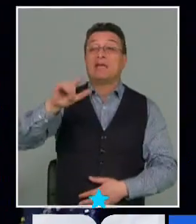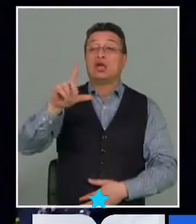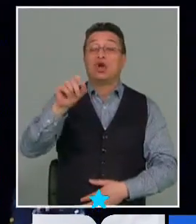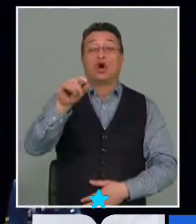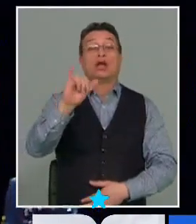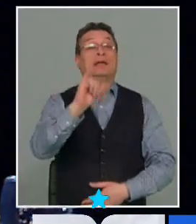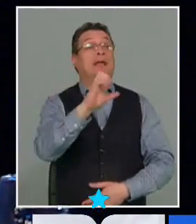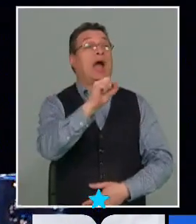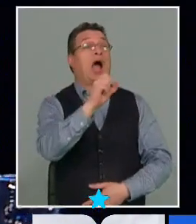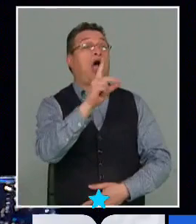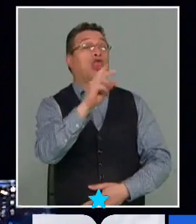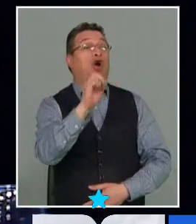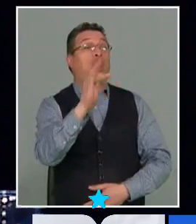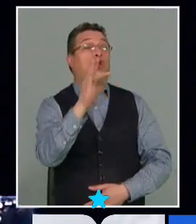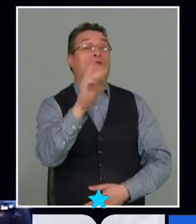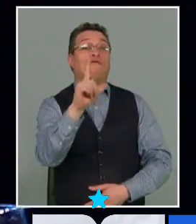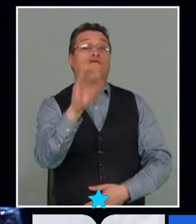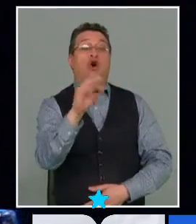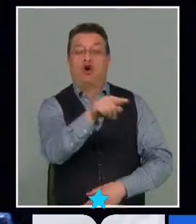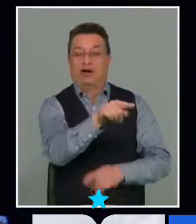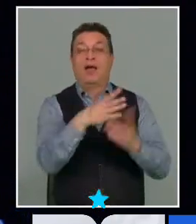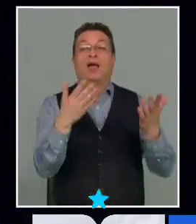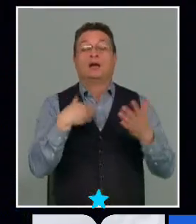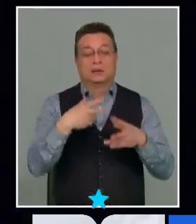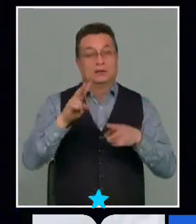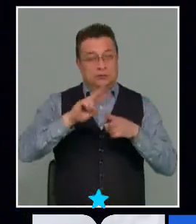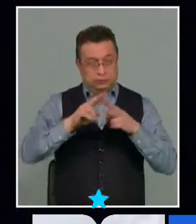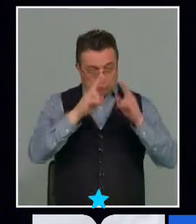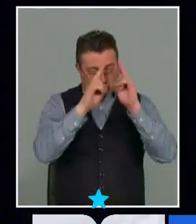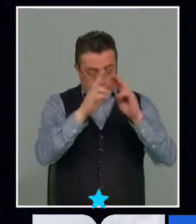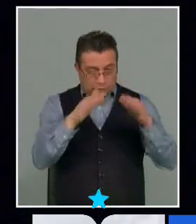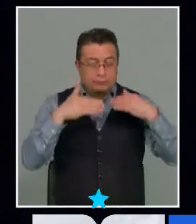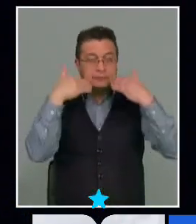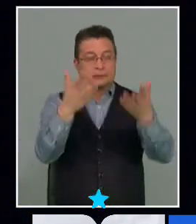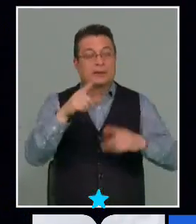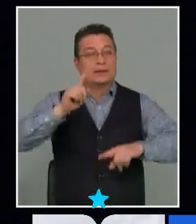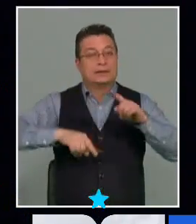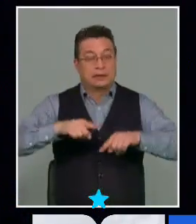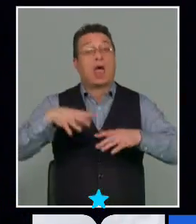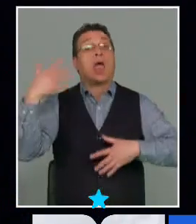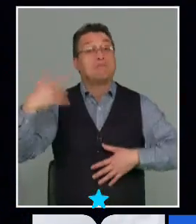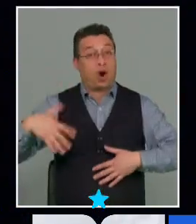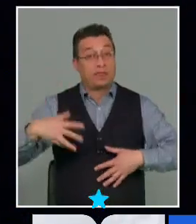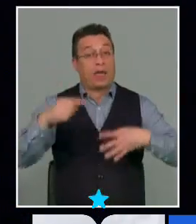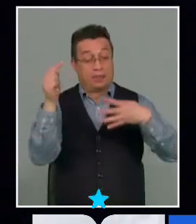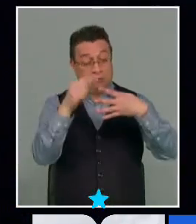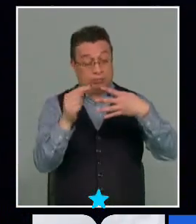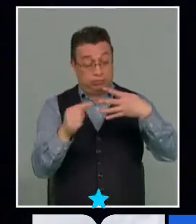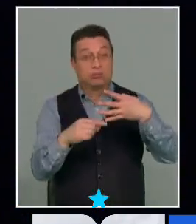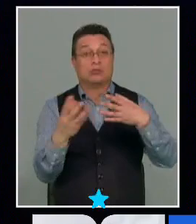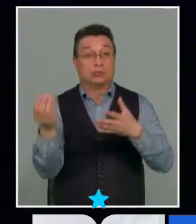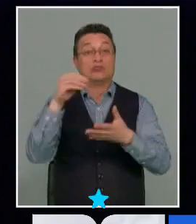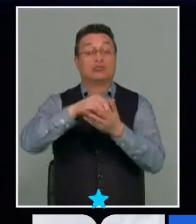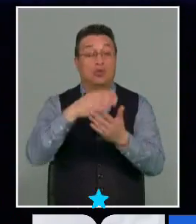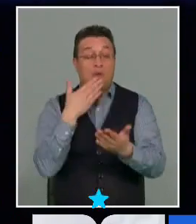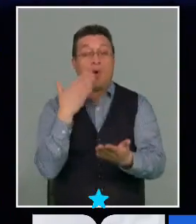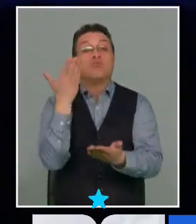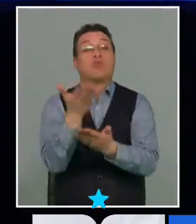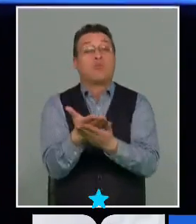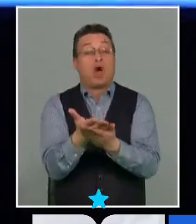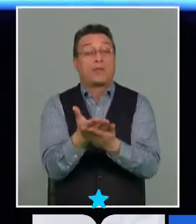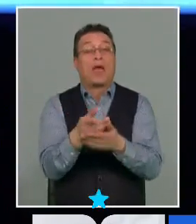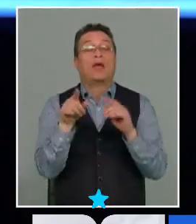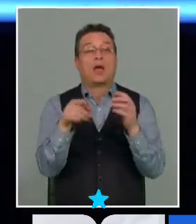y Adolfo en ese sentido lo que es la reparación y restitución que son temas bien relevantes que están compuestos de la propuesta en